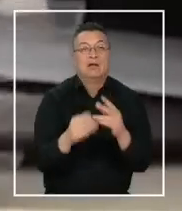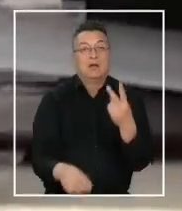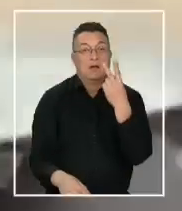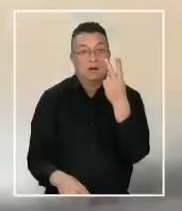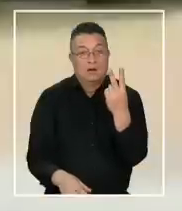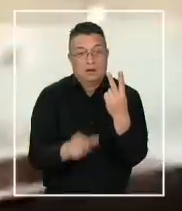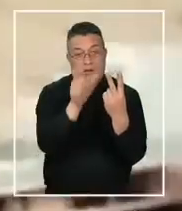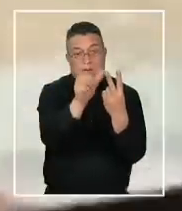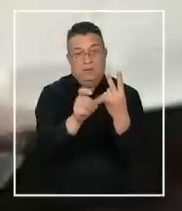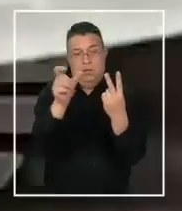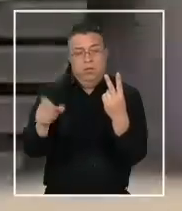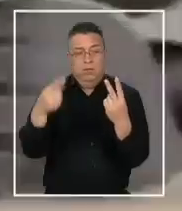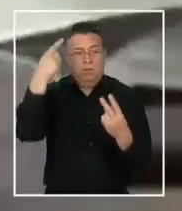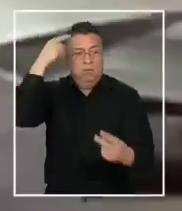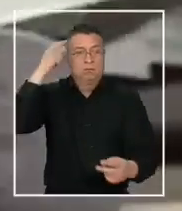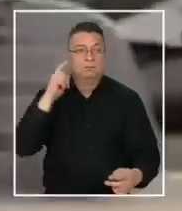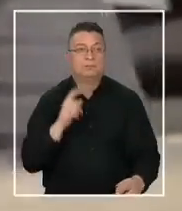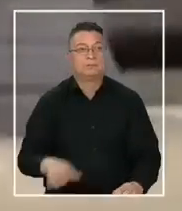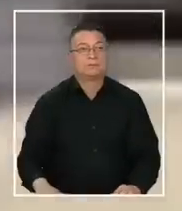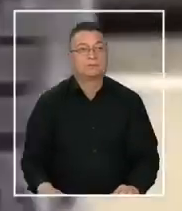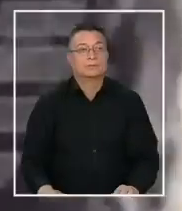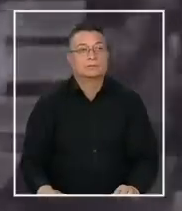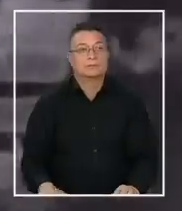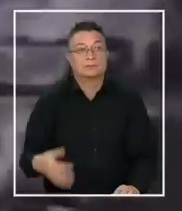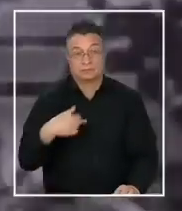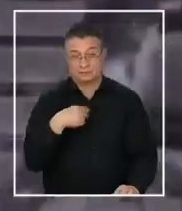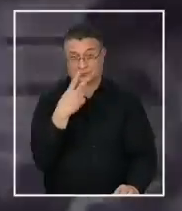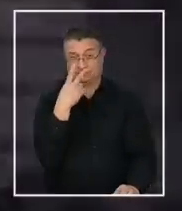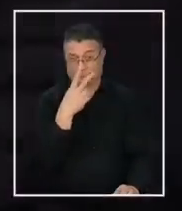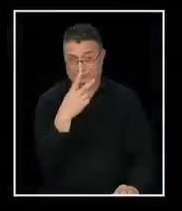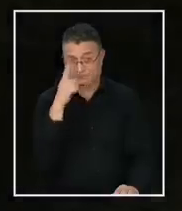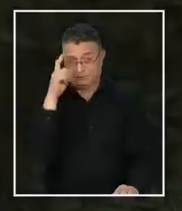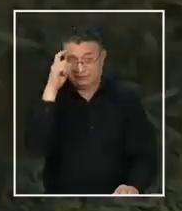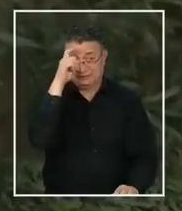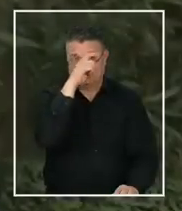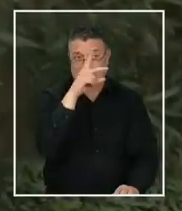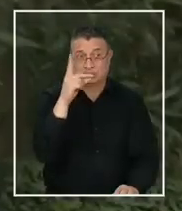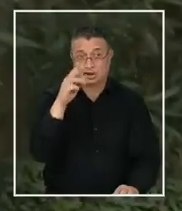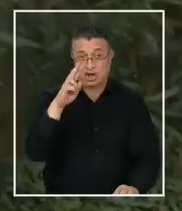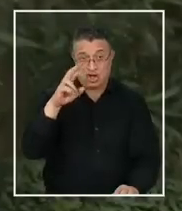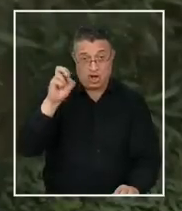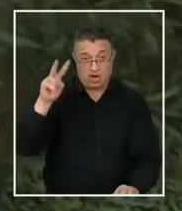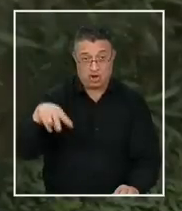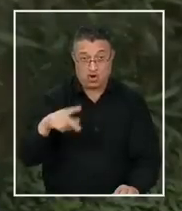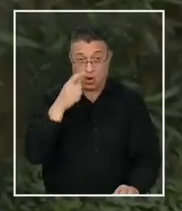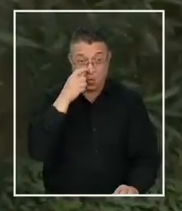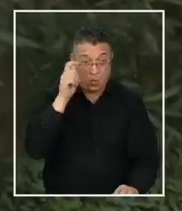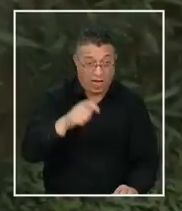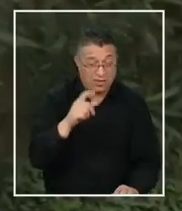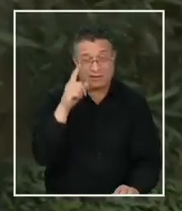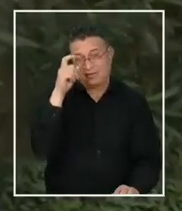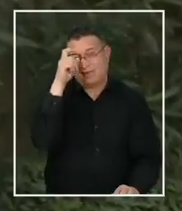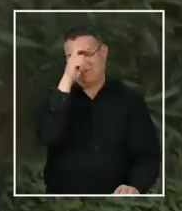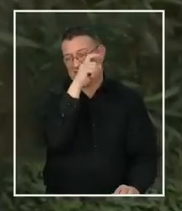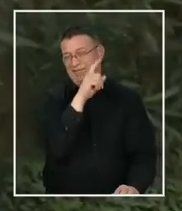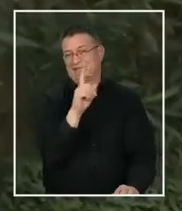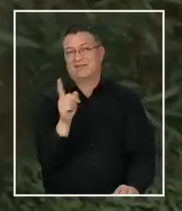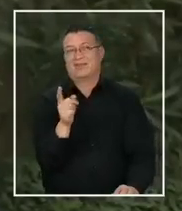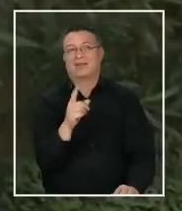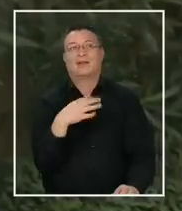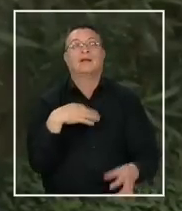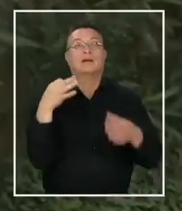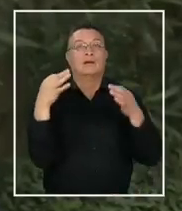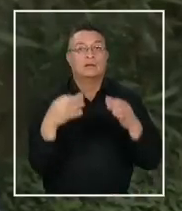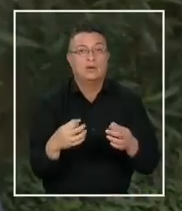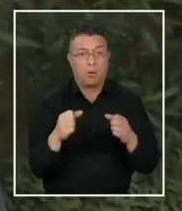personas resultaron heridas. Lo veo un poco difícil que sean drones de Ucrania. Primero, no se sabe que